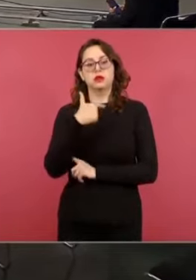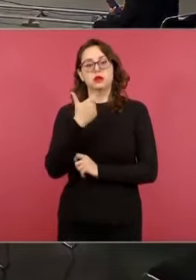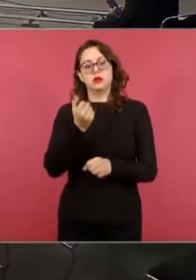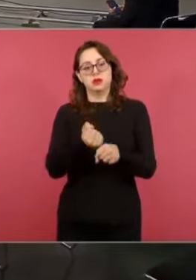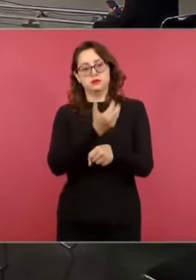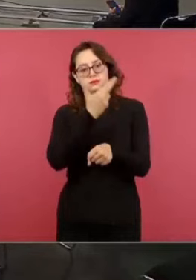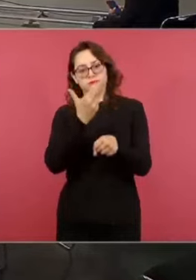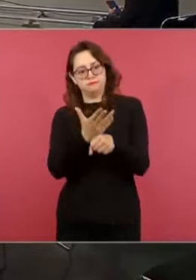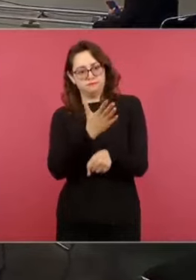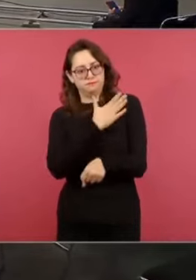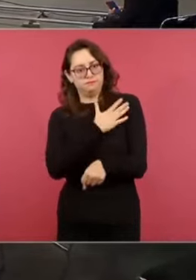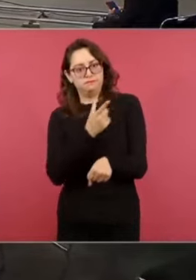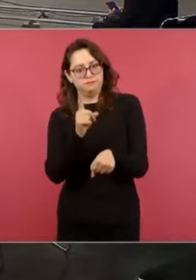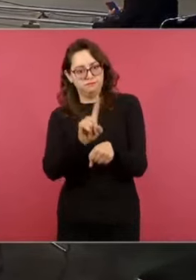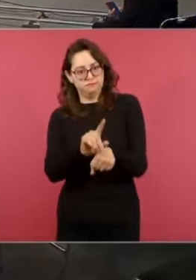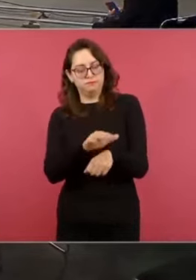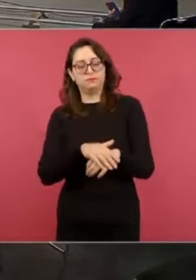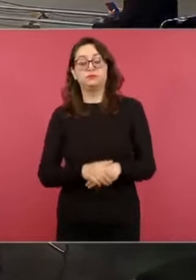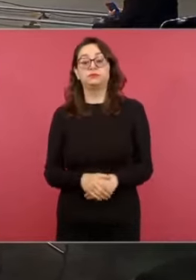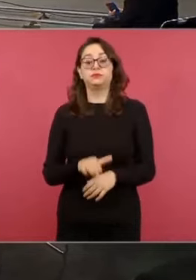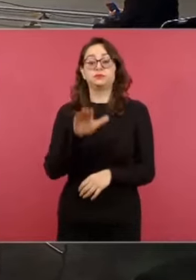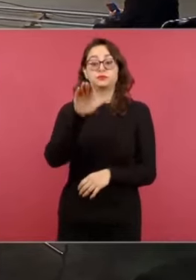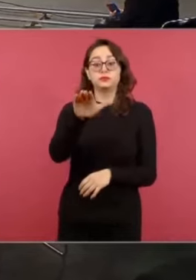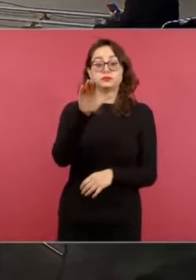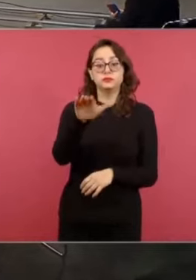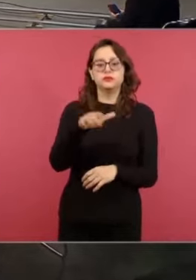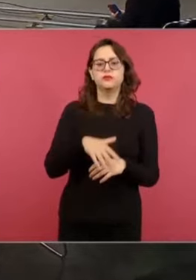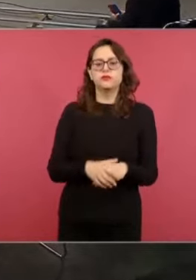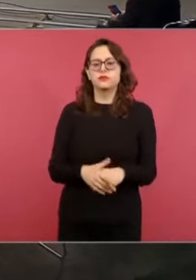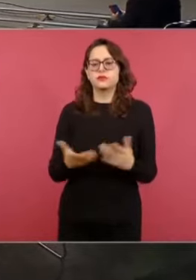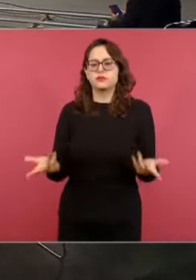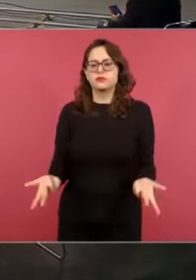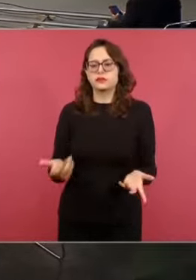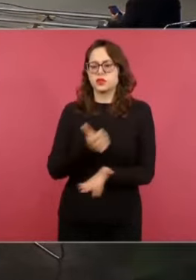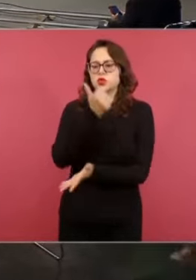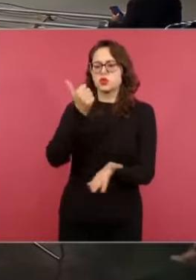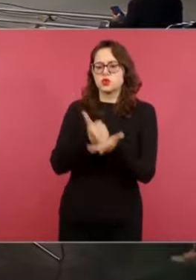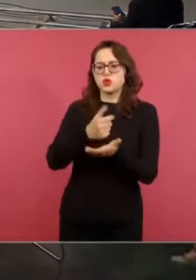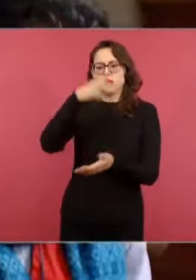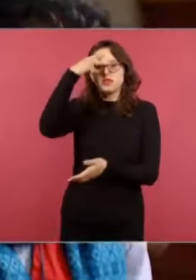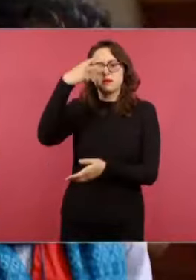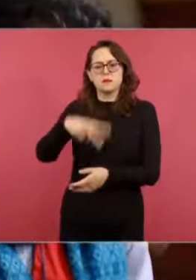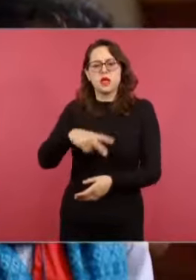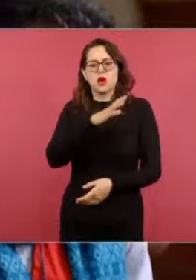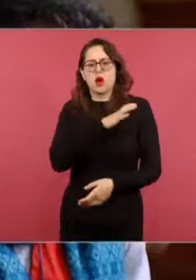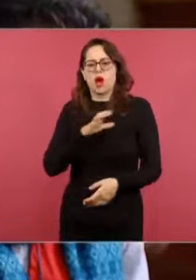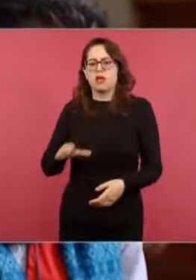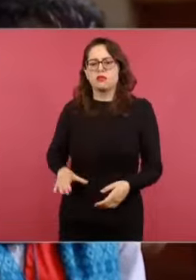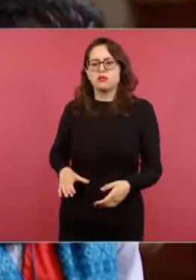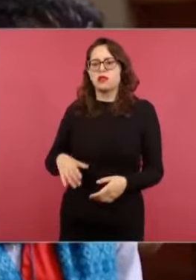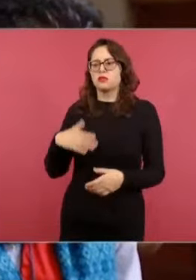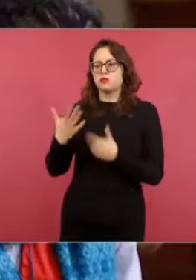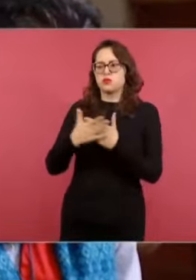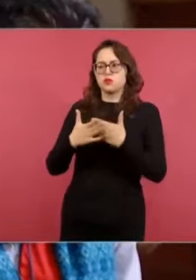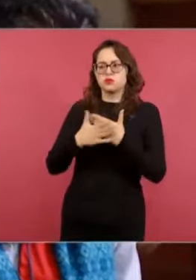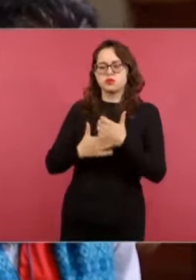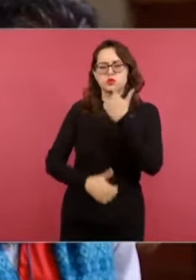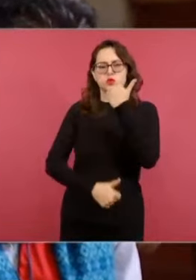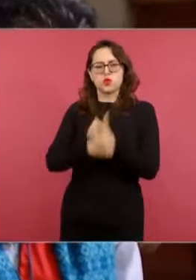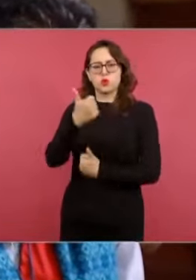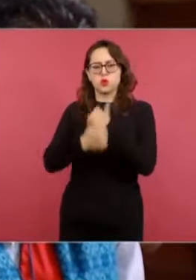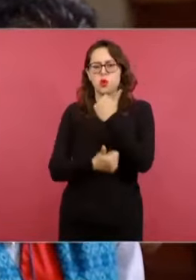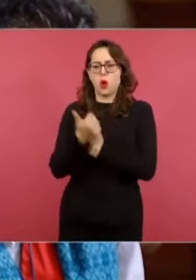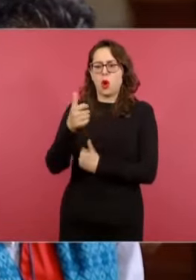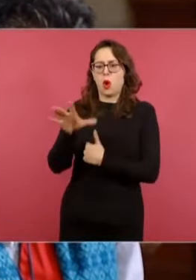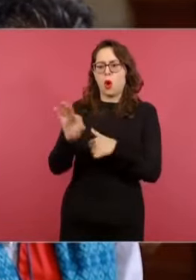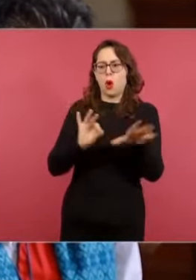será el procedimiento para la definición de candidata o candidato para la jefatura de gobierno? ¿Cuál es su opinión? ¿En qué momento estamos